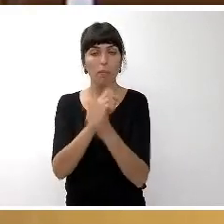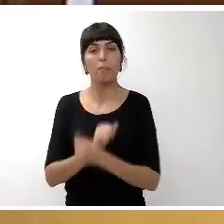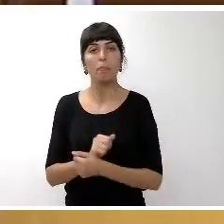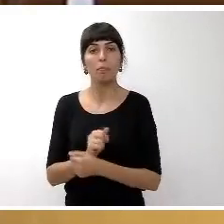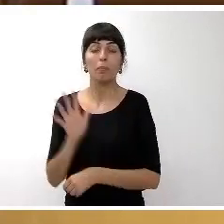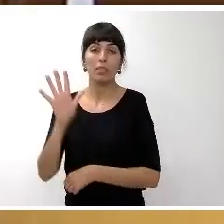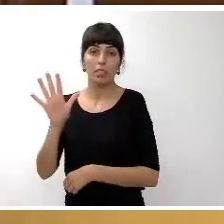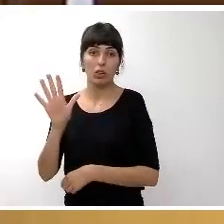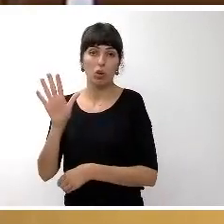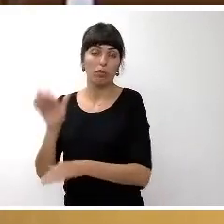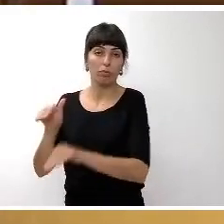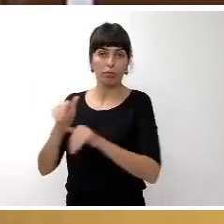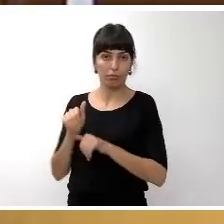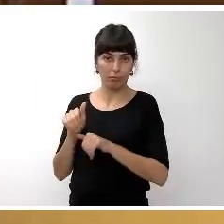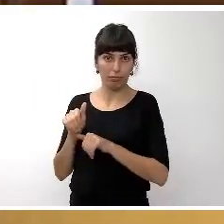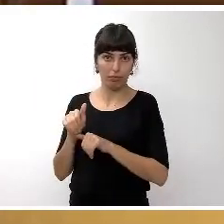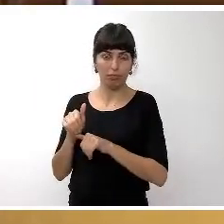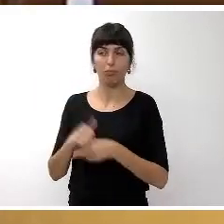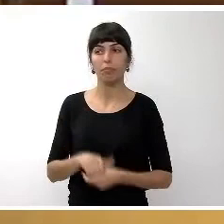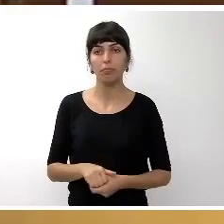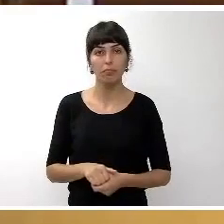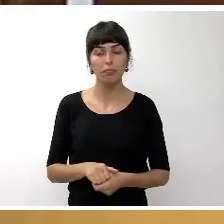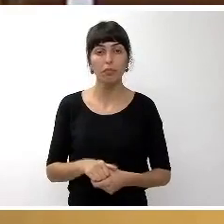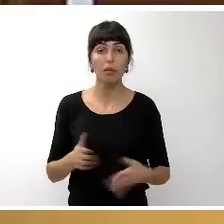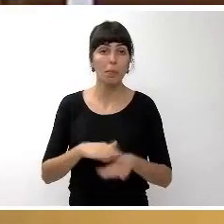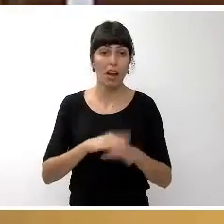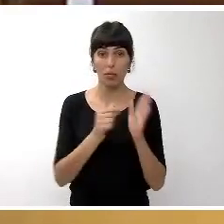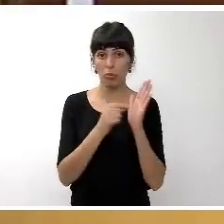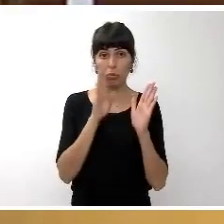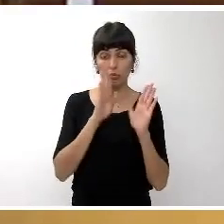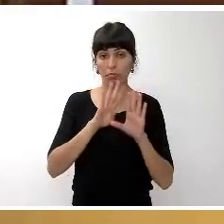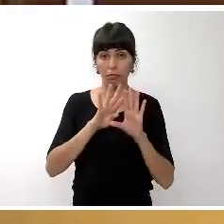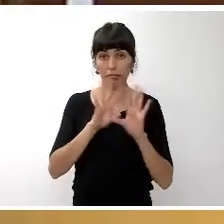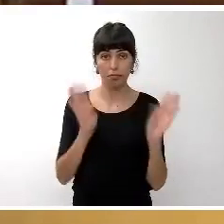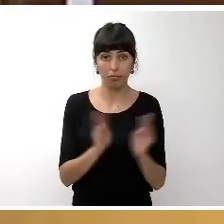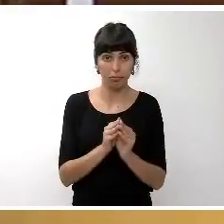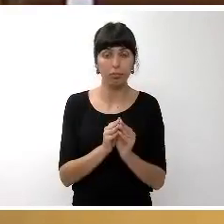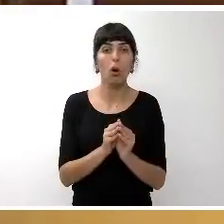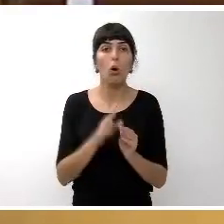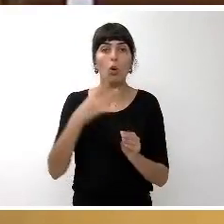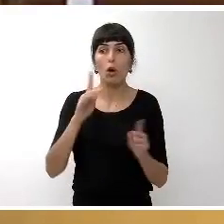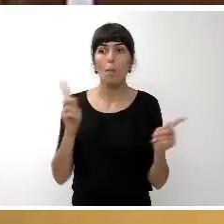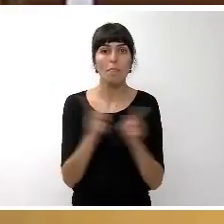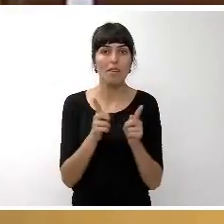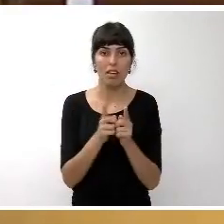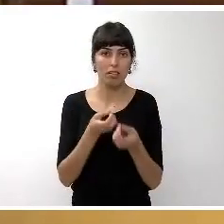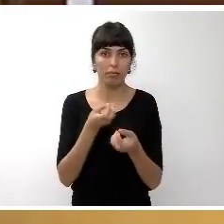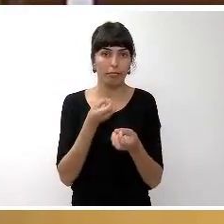cinco abstenciones. Muy bien, yo para concluir este punto, simplemente una breve intervención.